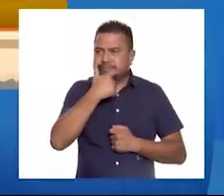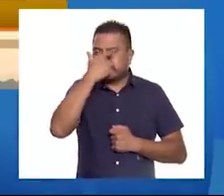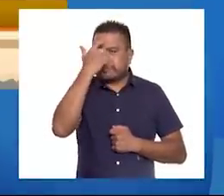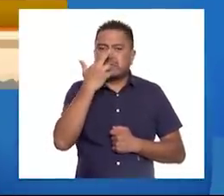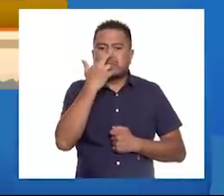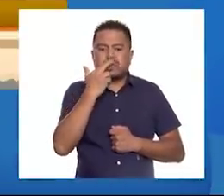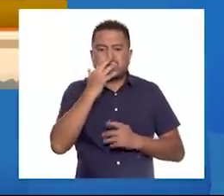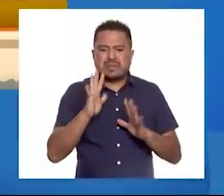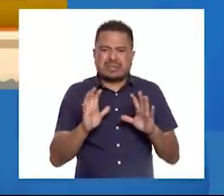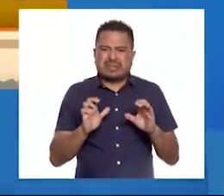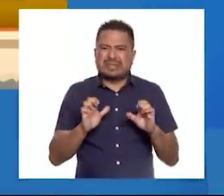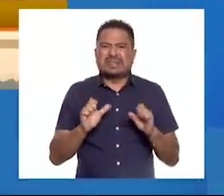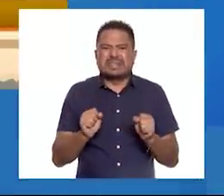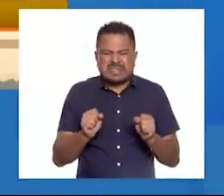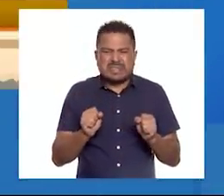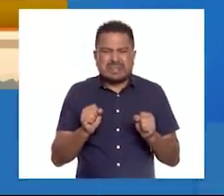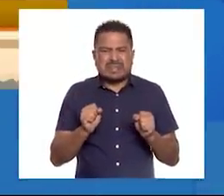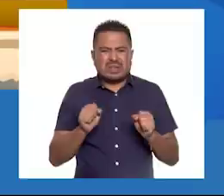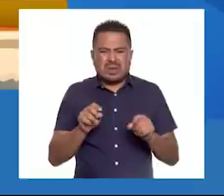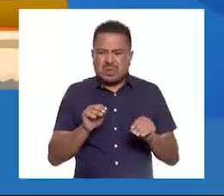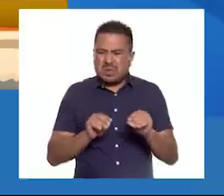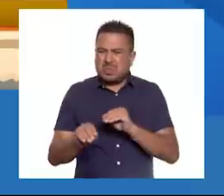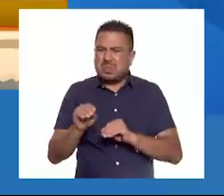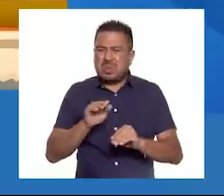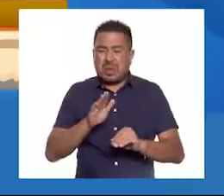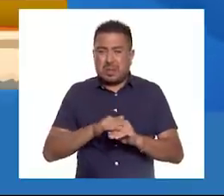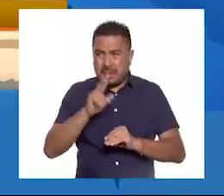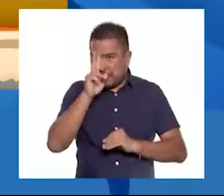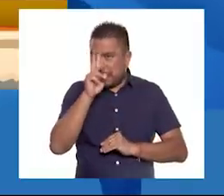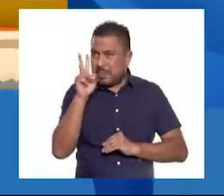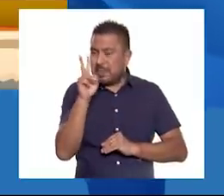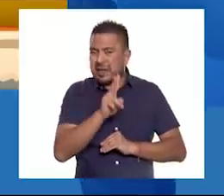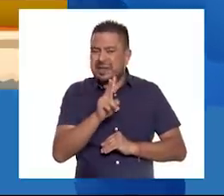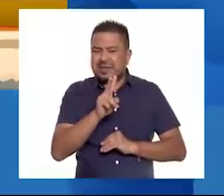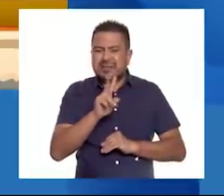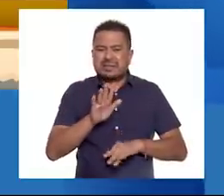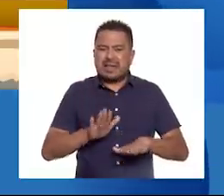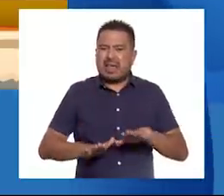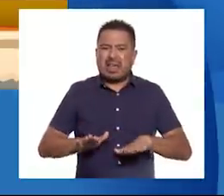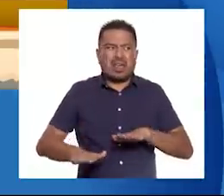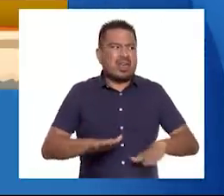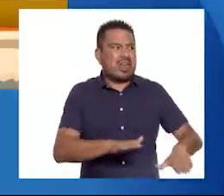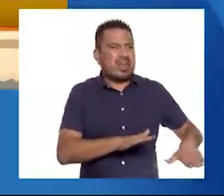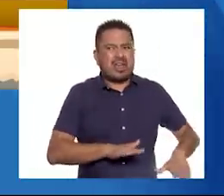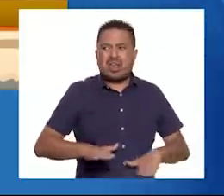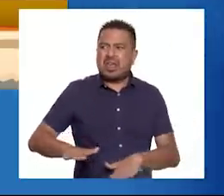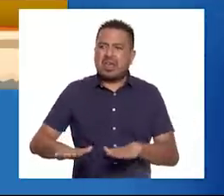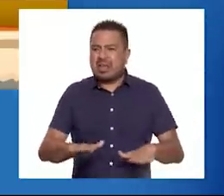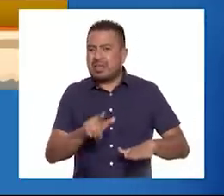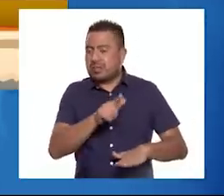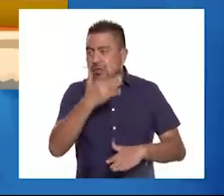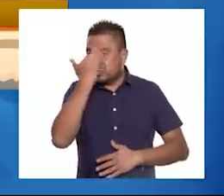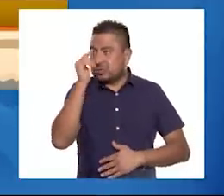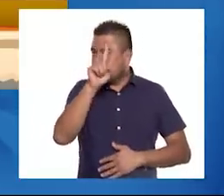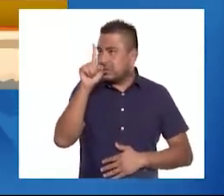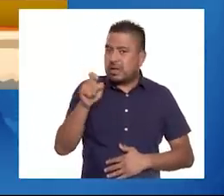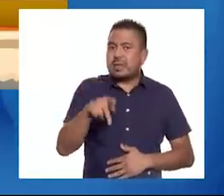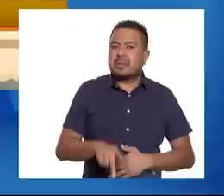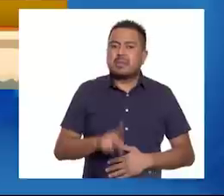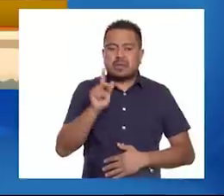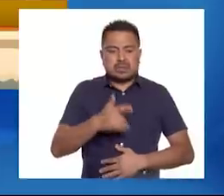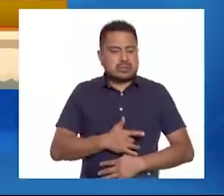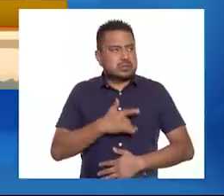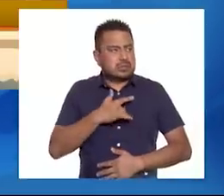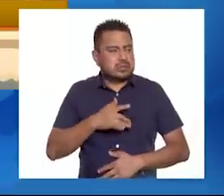los puños apretados, se mueve bruscamente y zapatea por todos lados. Ella no lo sabe, pero está